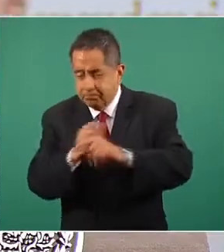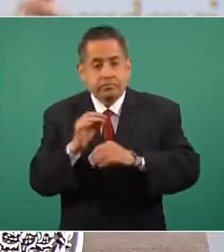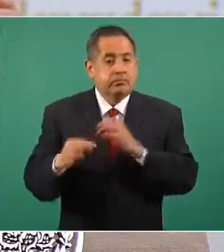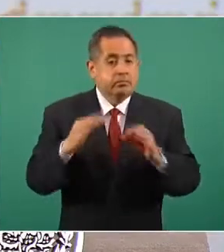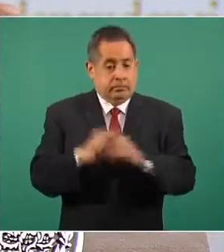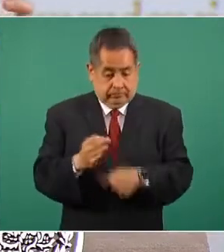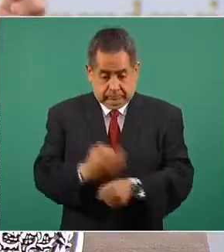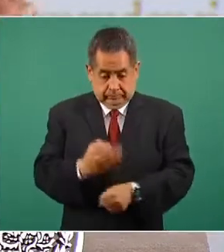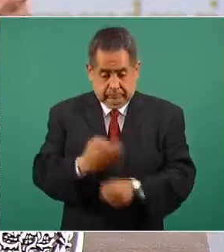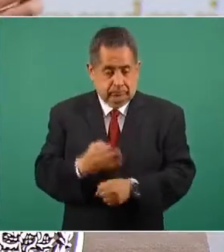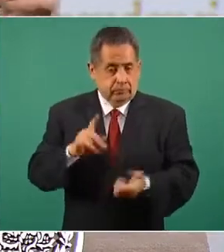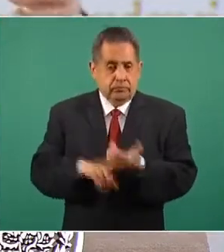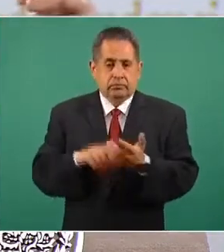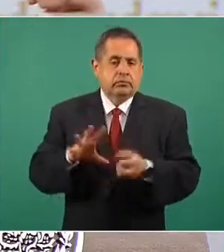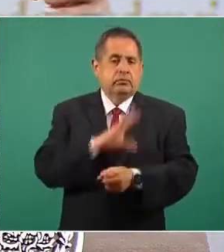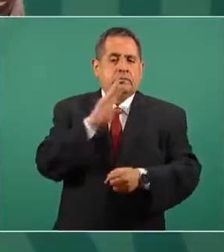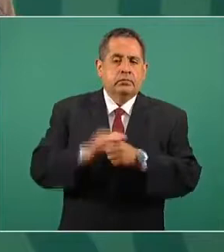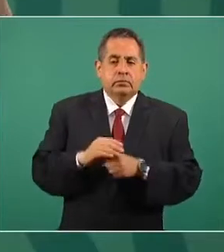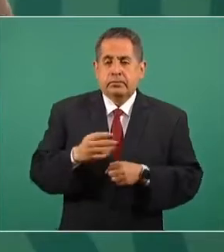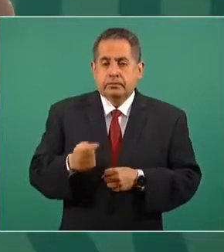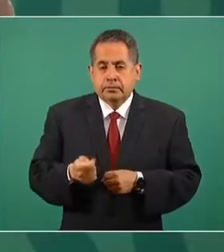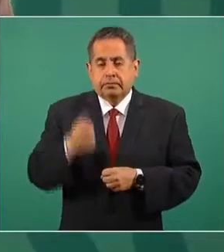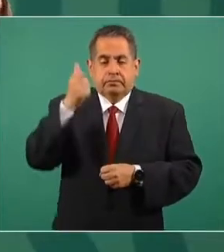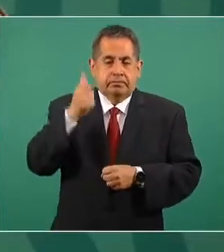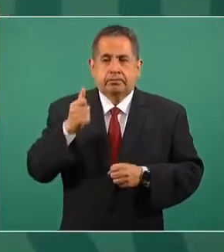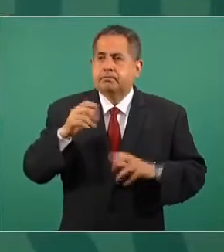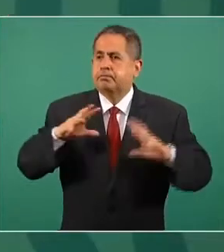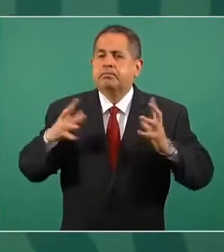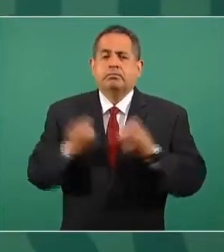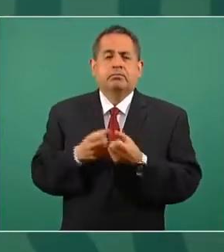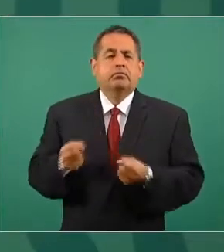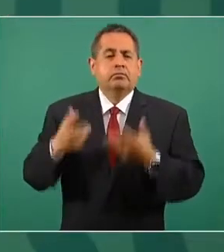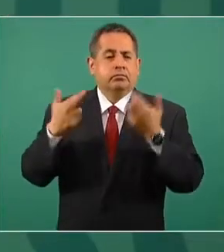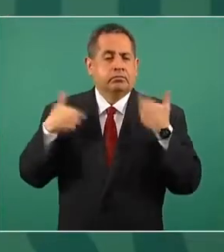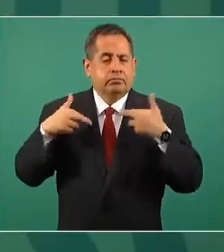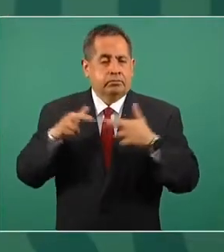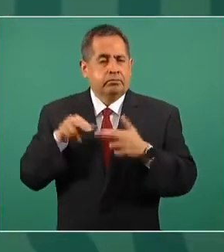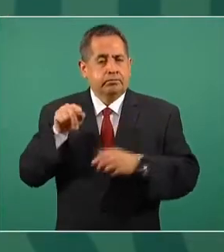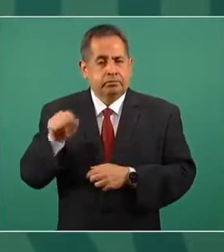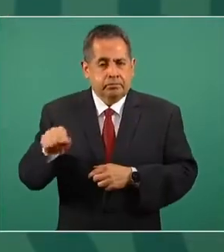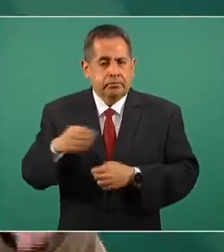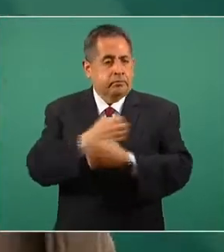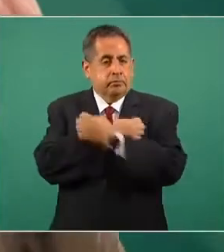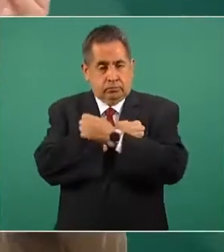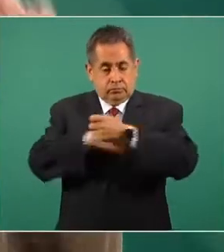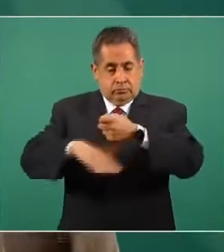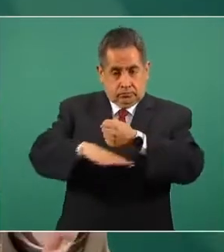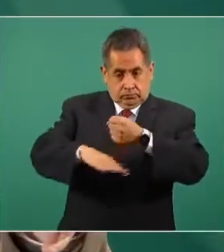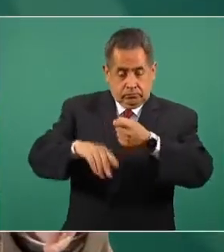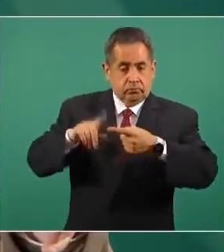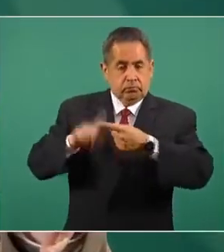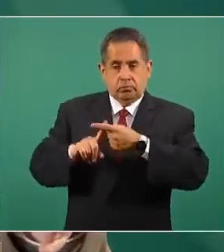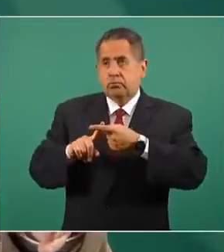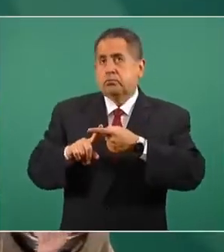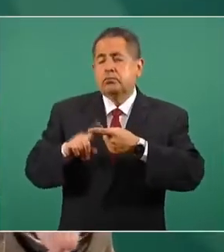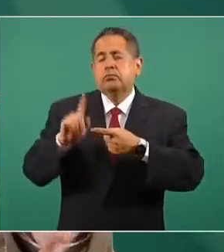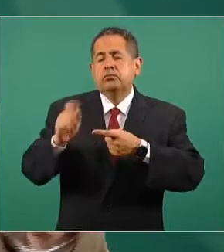que en este momento se ha completado un primer universo de población de maestros de educación básica y